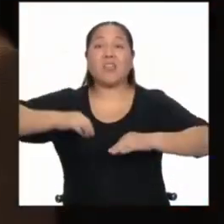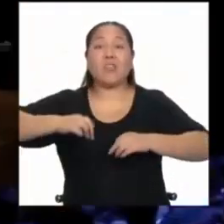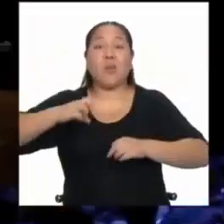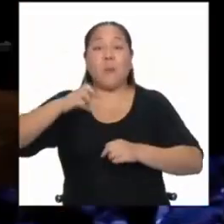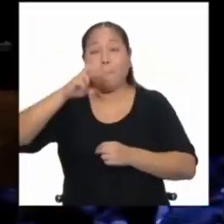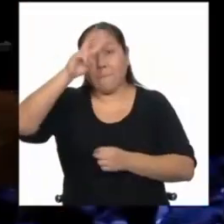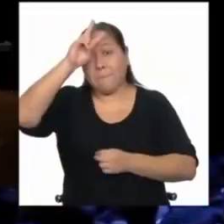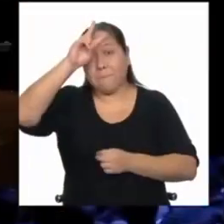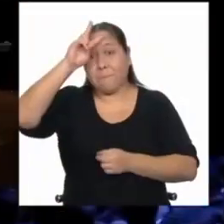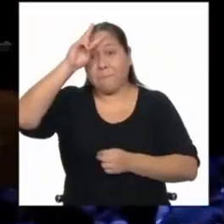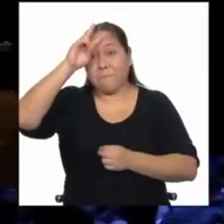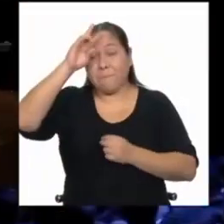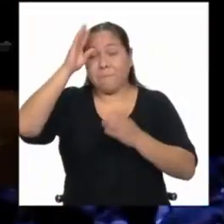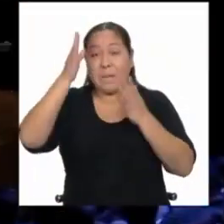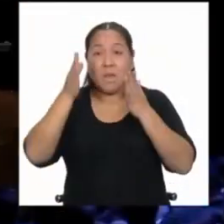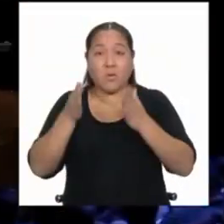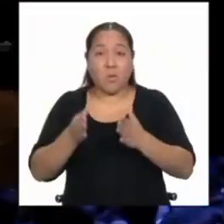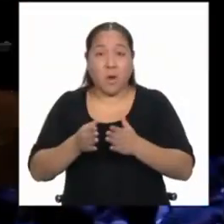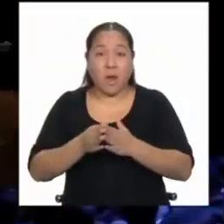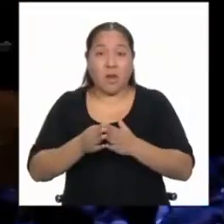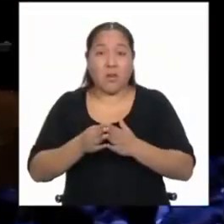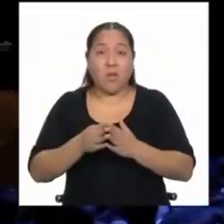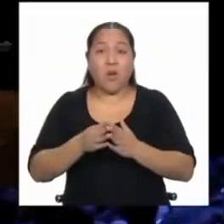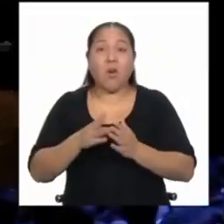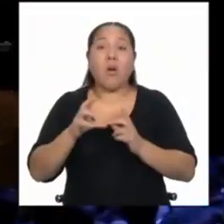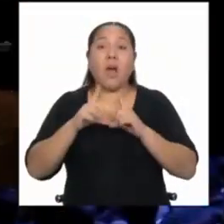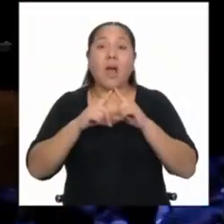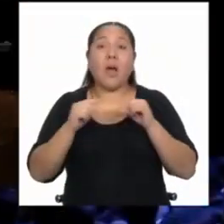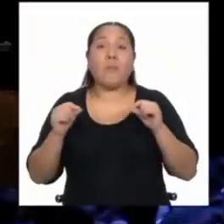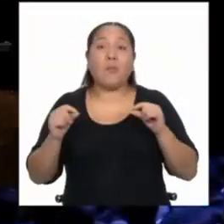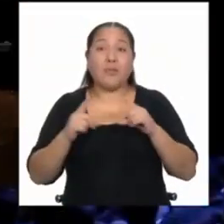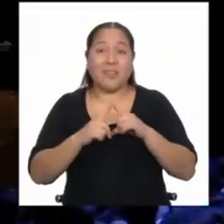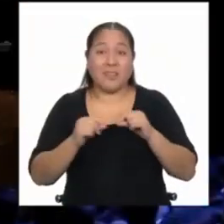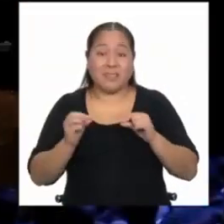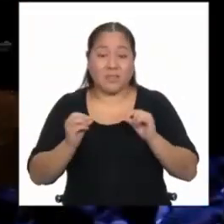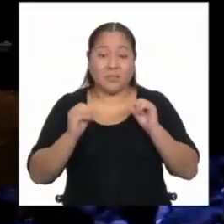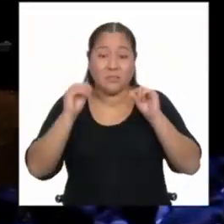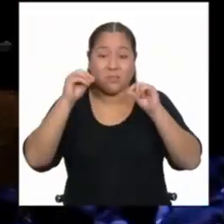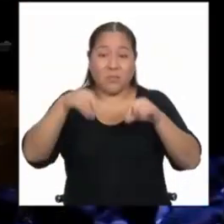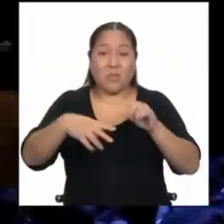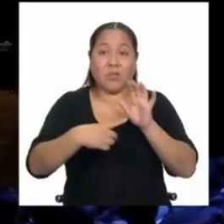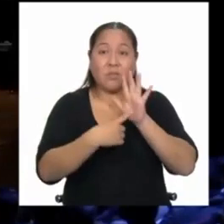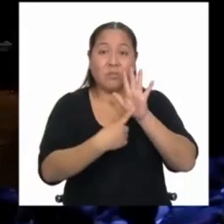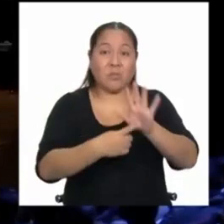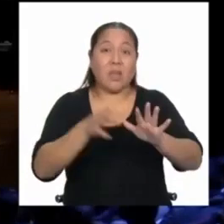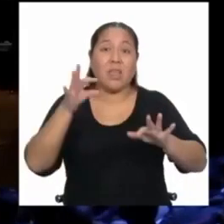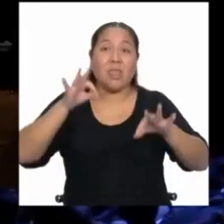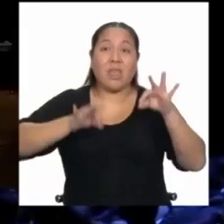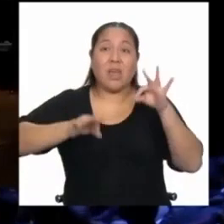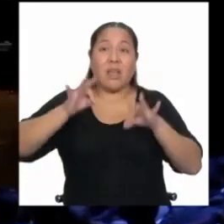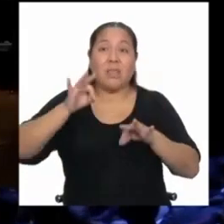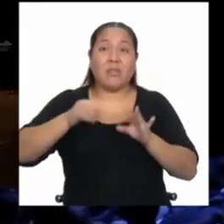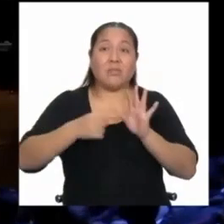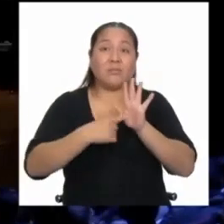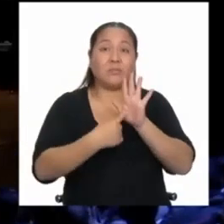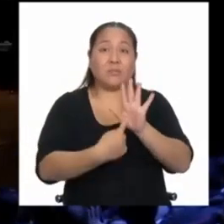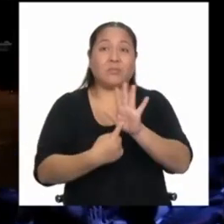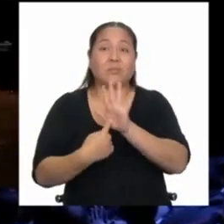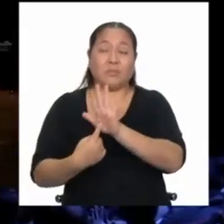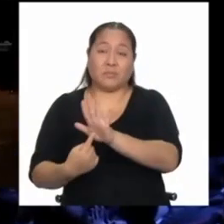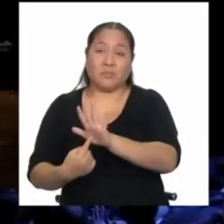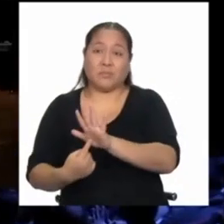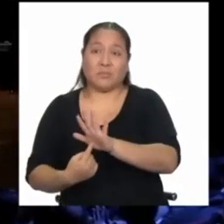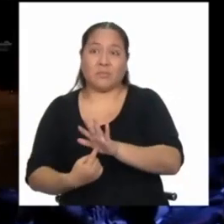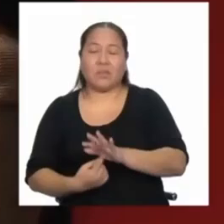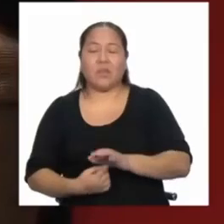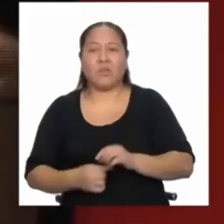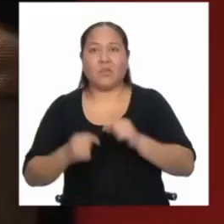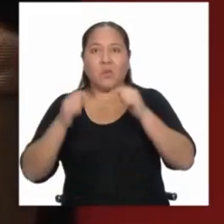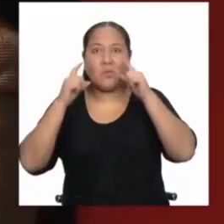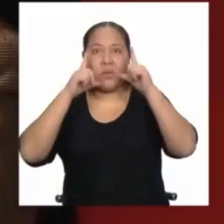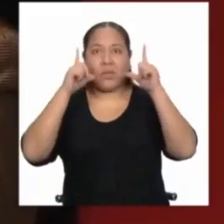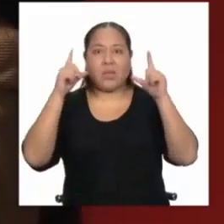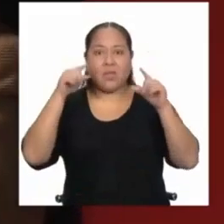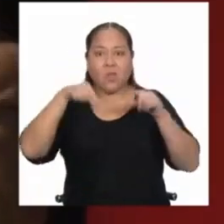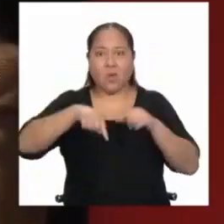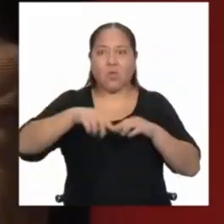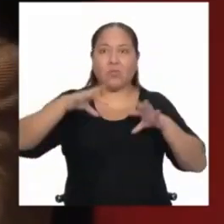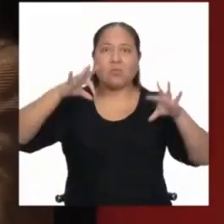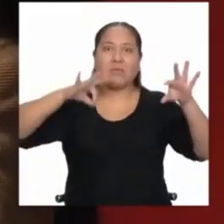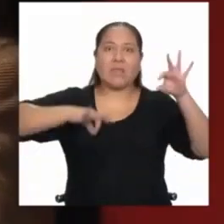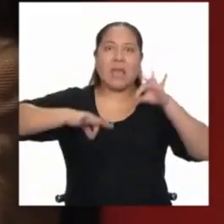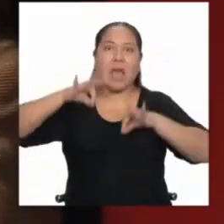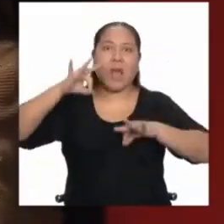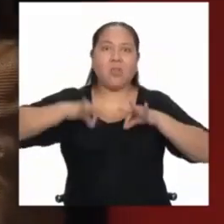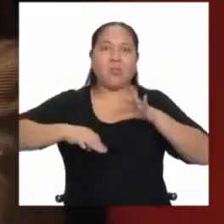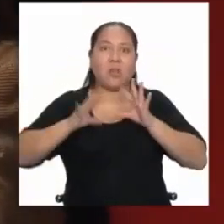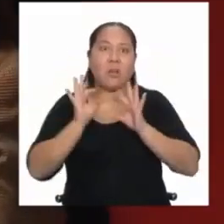fundado todo lo que es D1, y realmente fue alucinante, en un teatro de